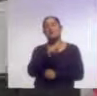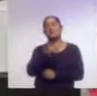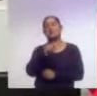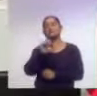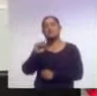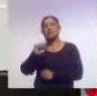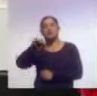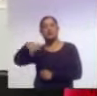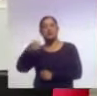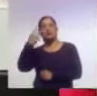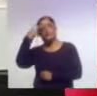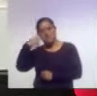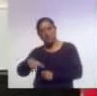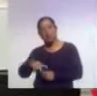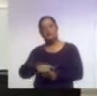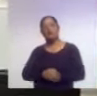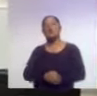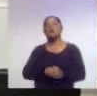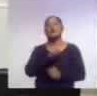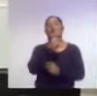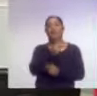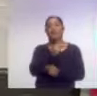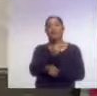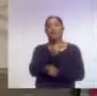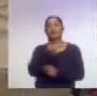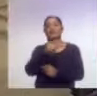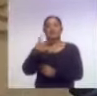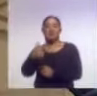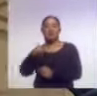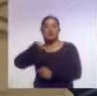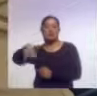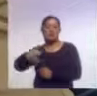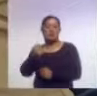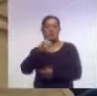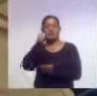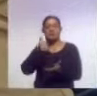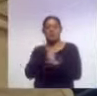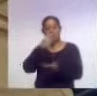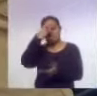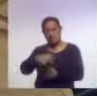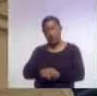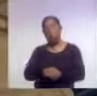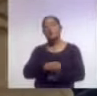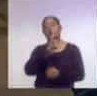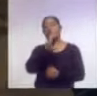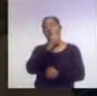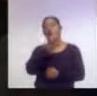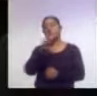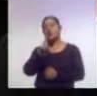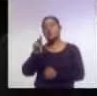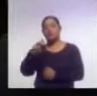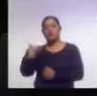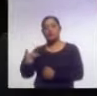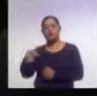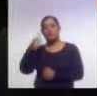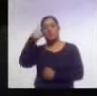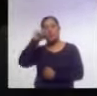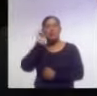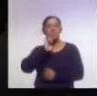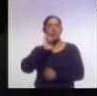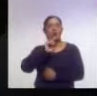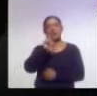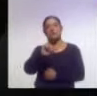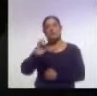Justicia de la Ciudad de México, de la Procuraduría General de Justicia de la Ciudad de México y del Centro de Derechos Humanos para las Mujeres,